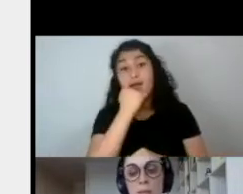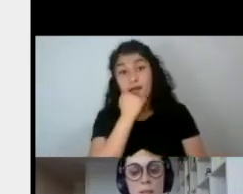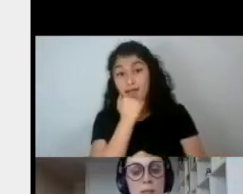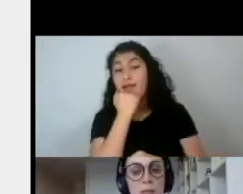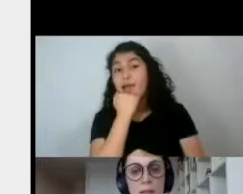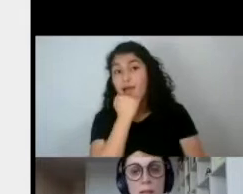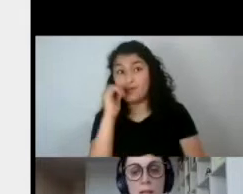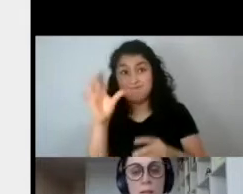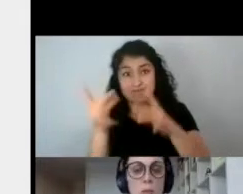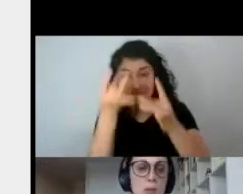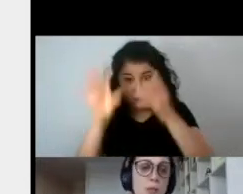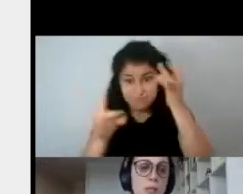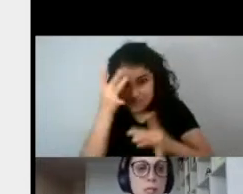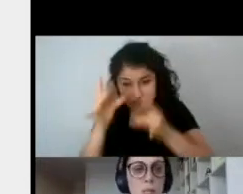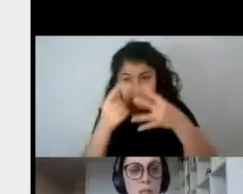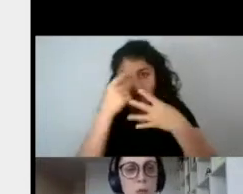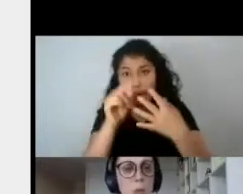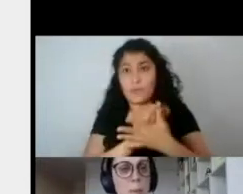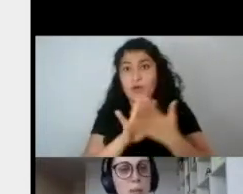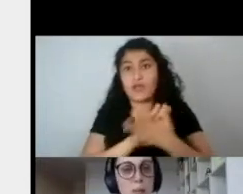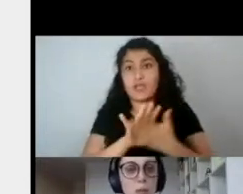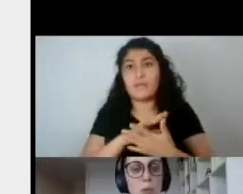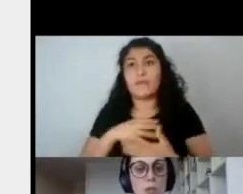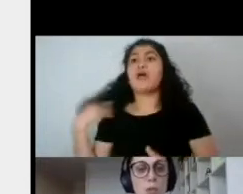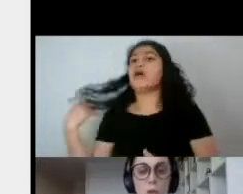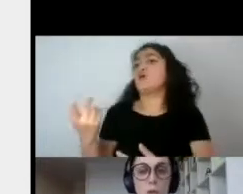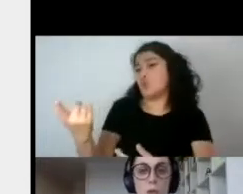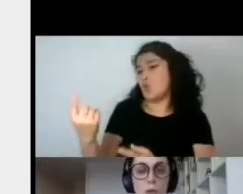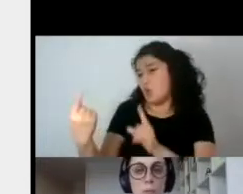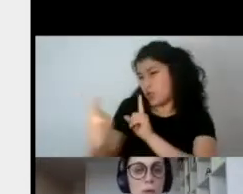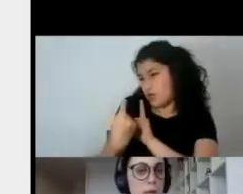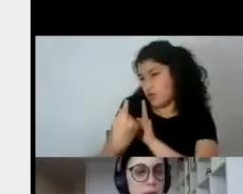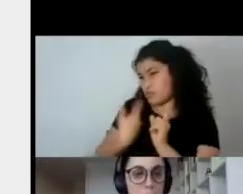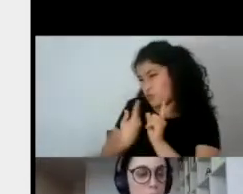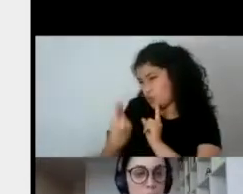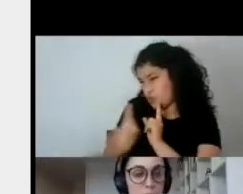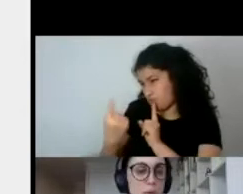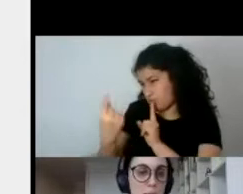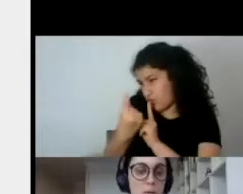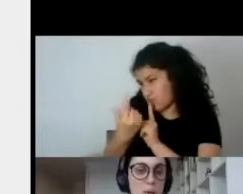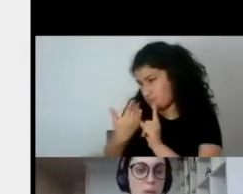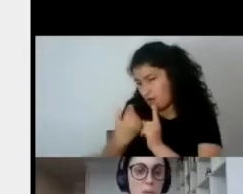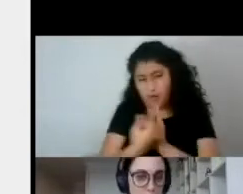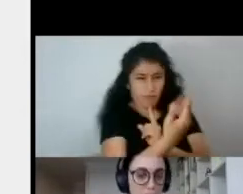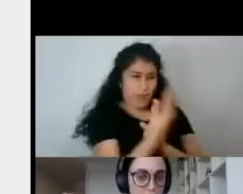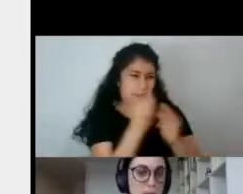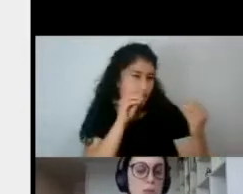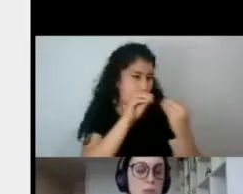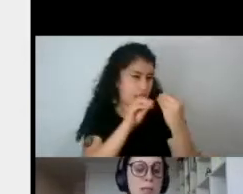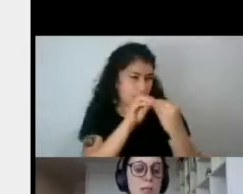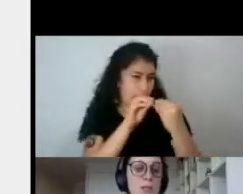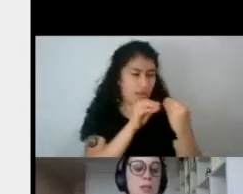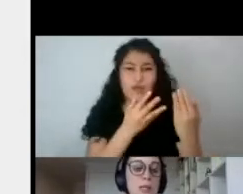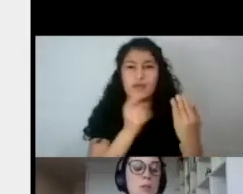una serie de novelas que es como Kiss Me, You and Me, Tú y Yo. Como todo lo mismo, digamos, como dentro